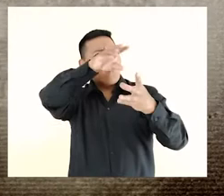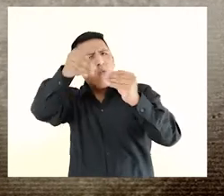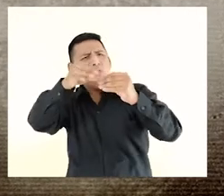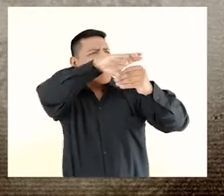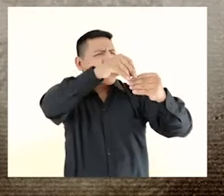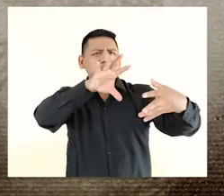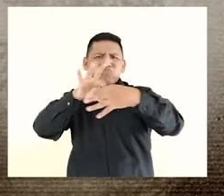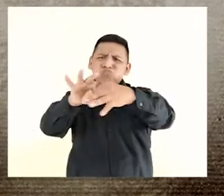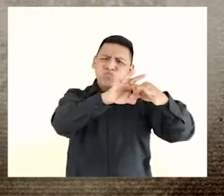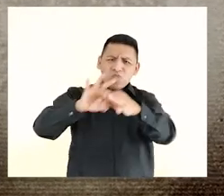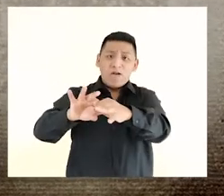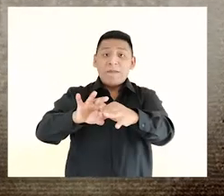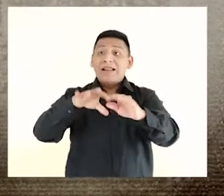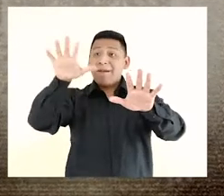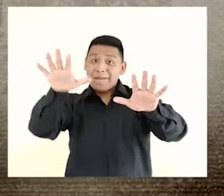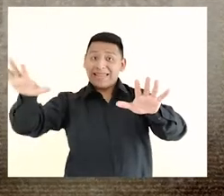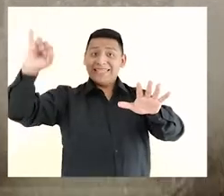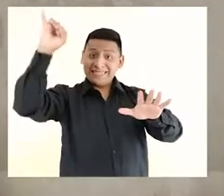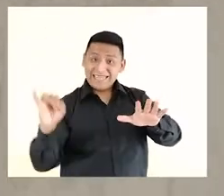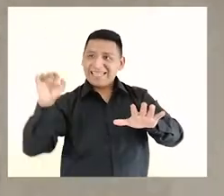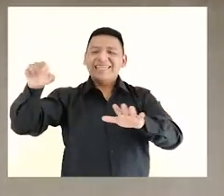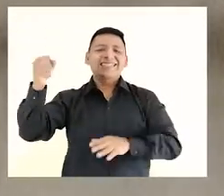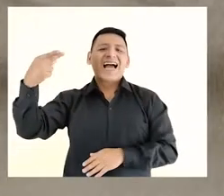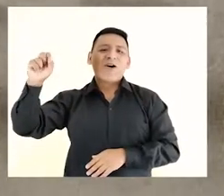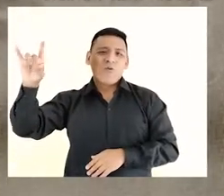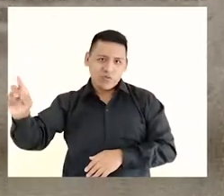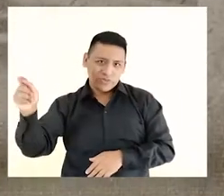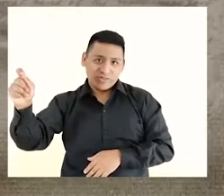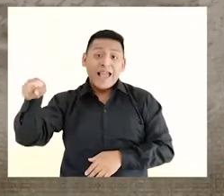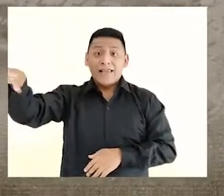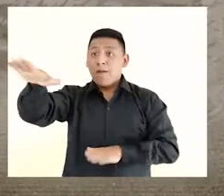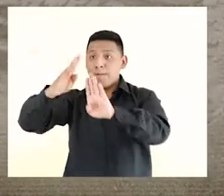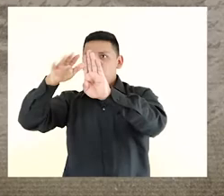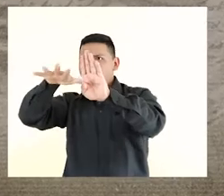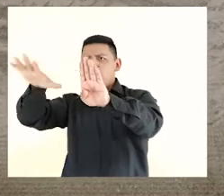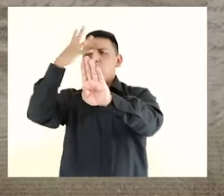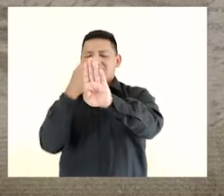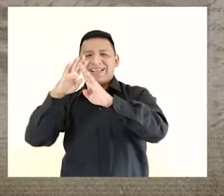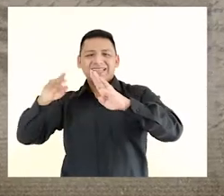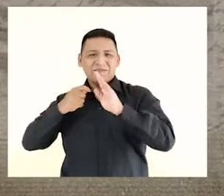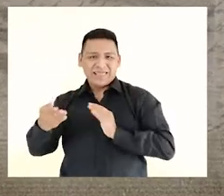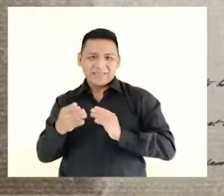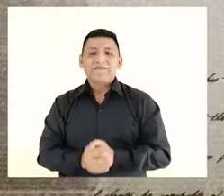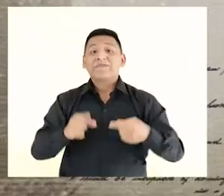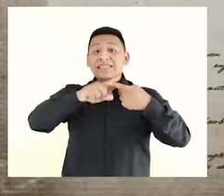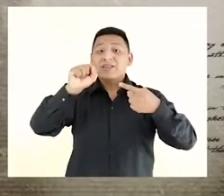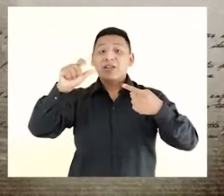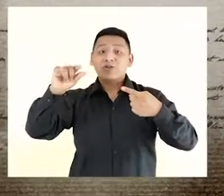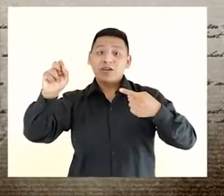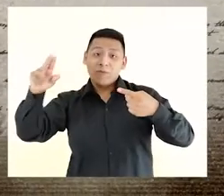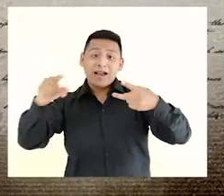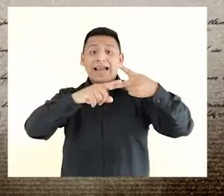excelente integración, se puede considerar que la parte izquierda es de Zahut, con esa portada maravillosa de la calle palacio.